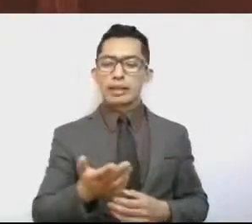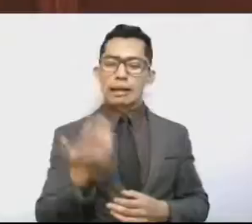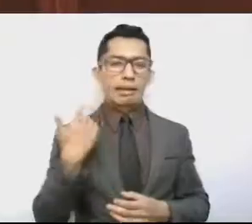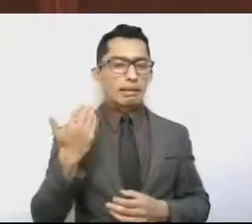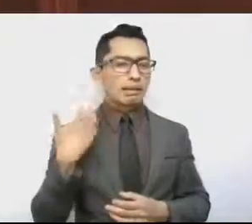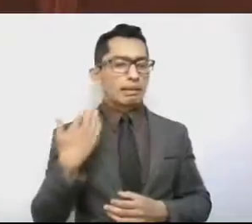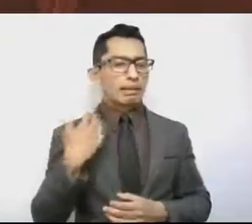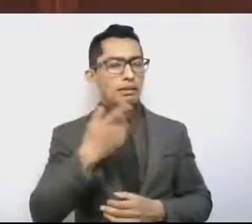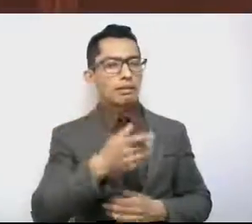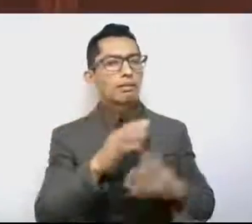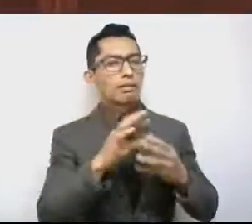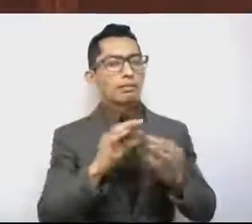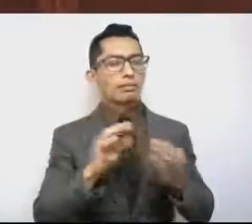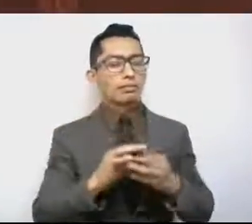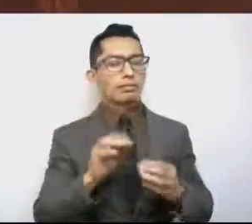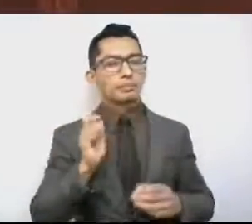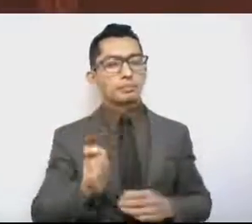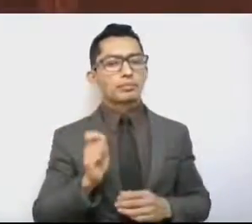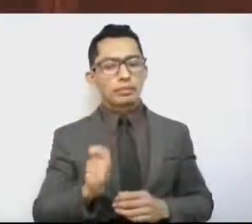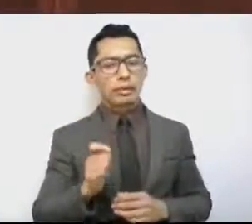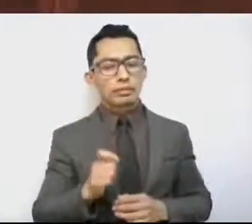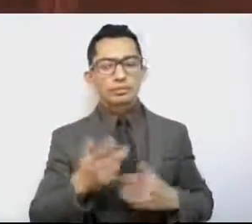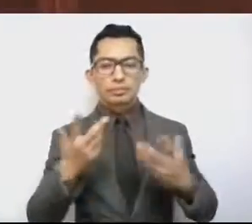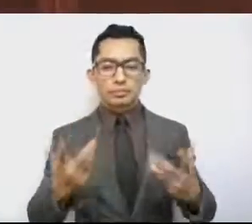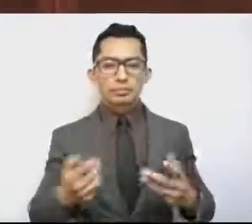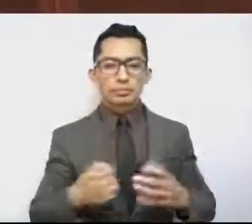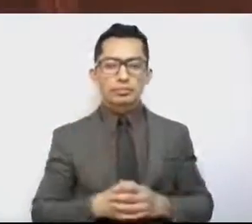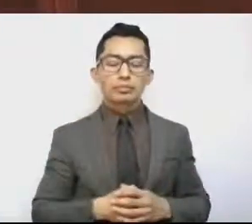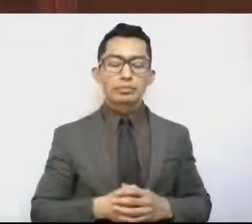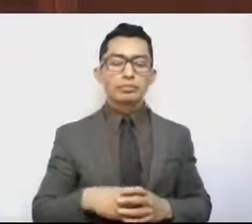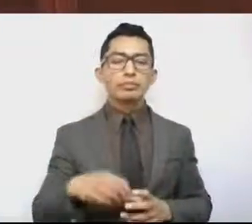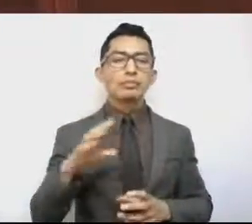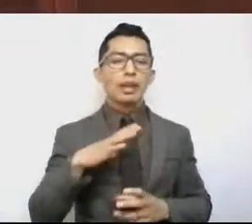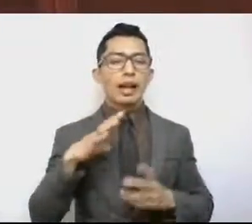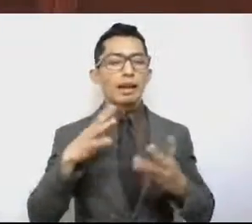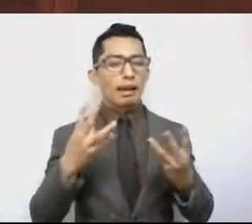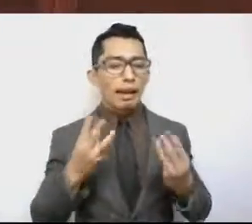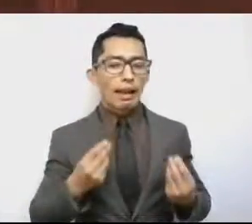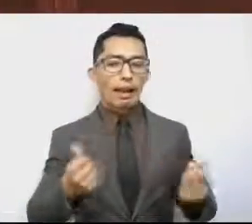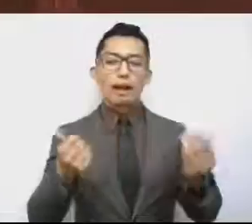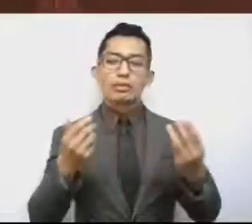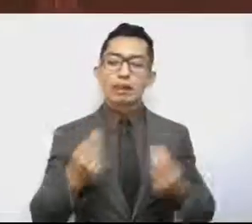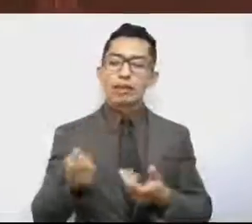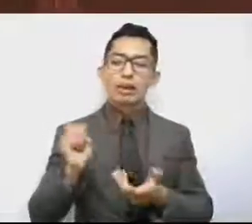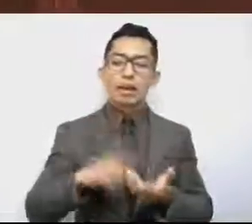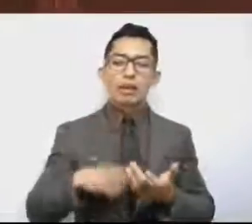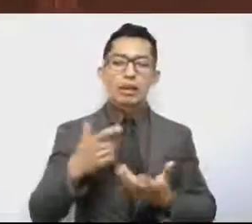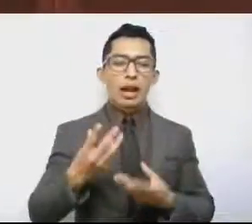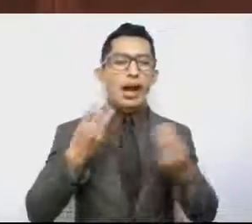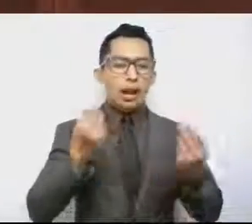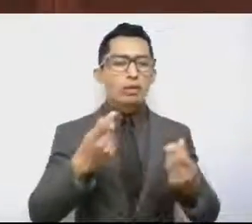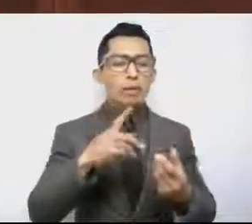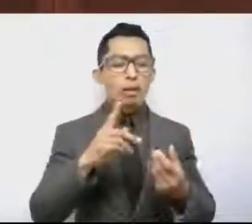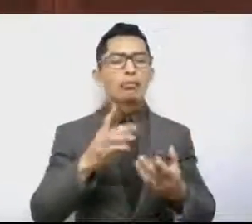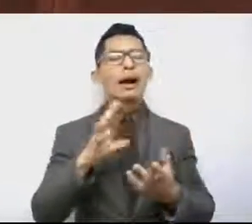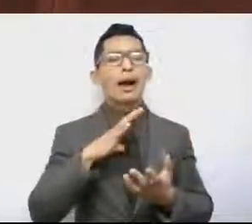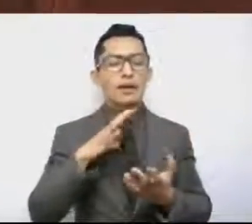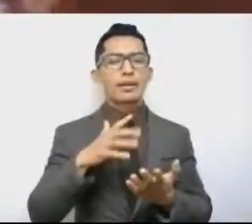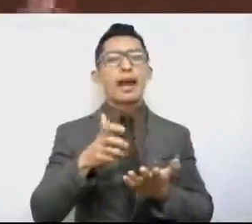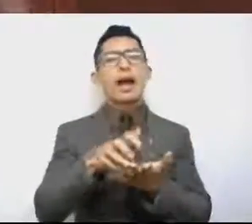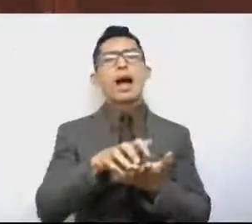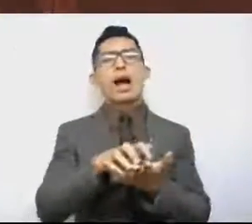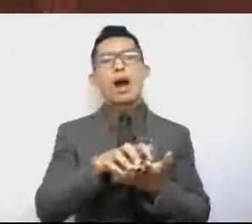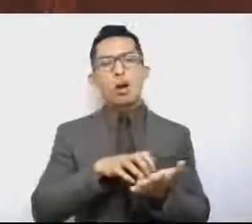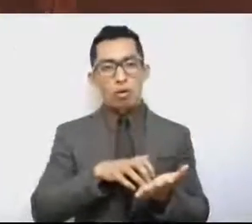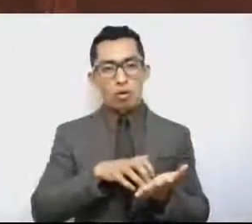que la aplicación del gasto ha habido ahorro, es una bandera que han